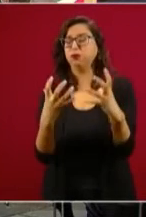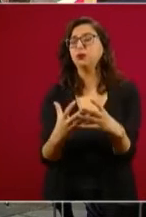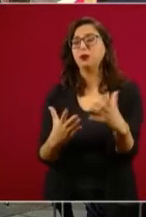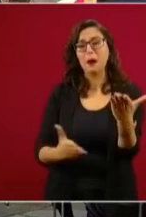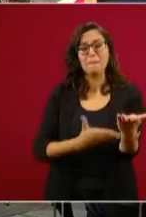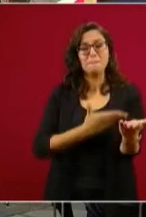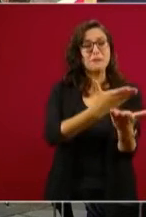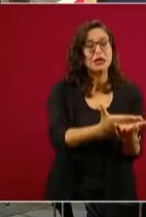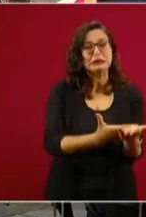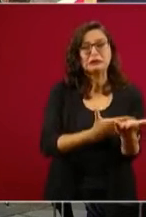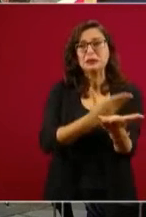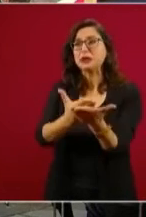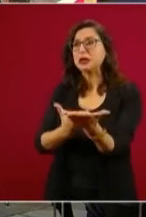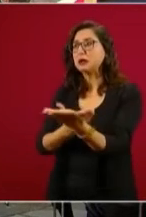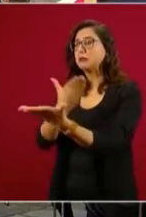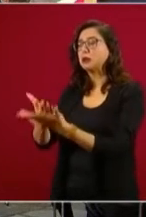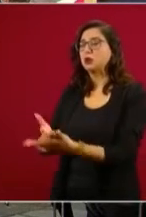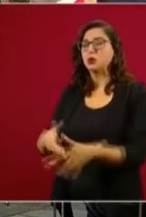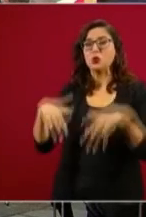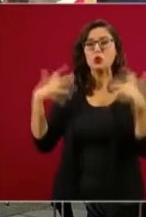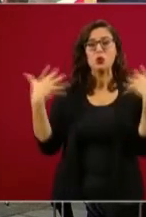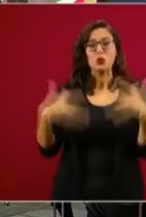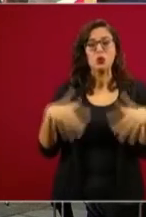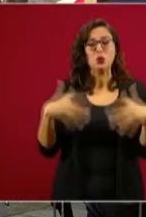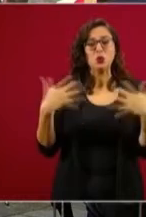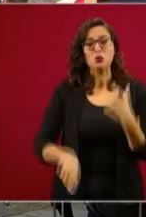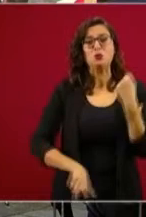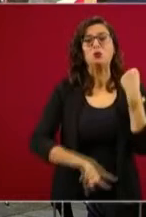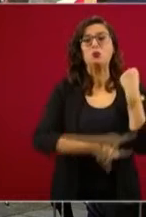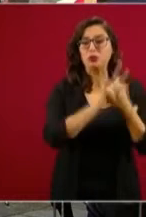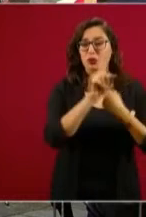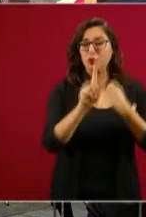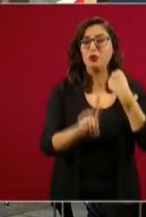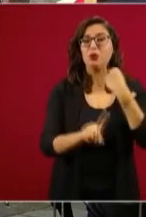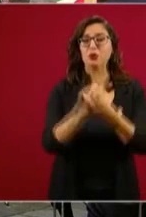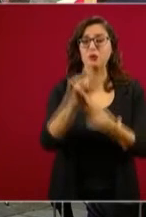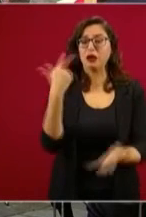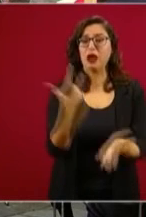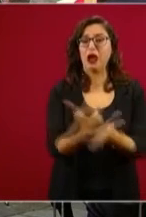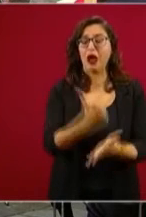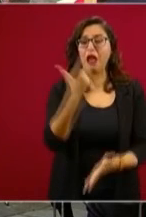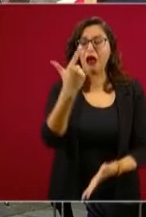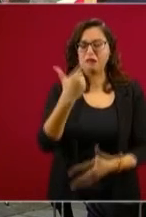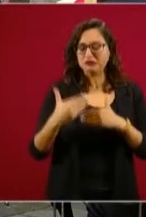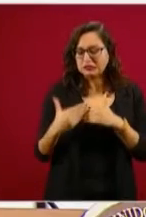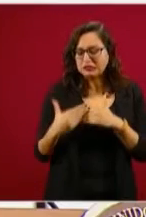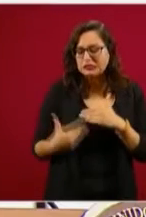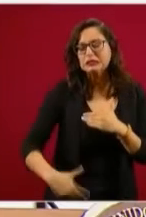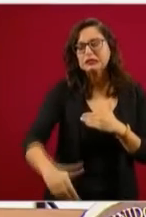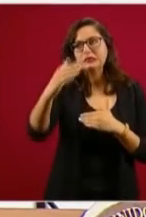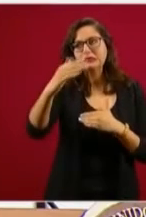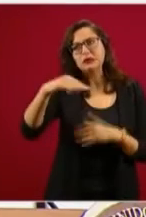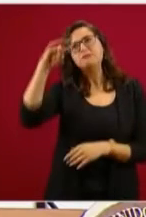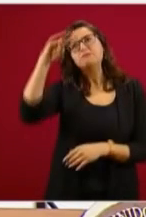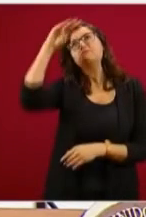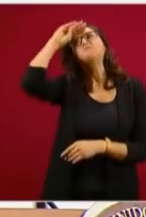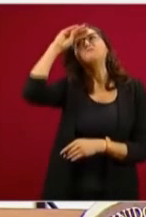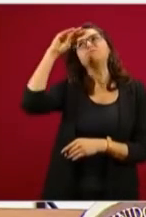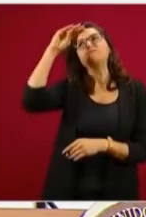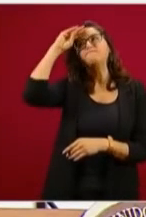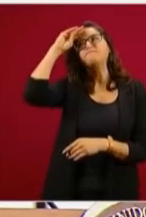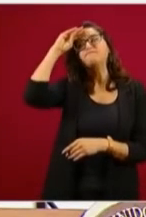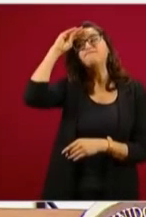etcétera, etcétera. Pero yo creo que no solamente como bandera, sino con ciertos actos muy concretos, el presidente ha tratado de